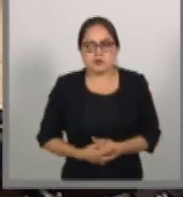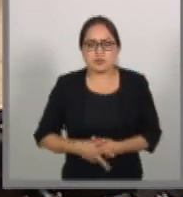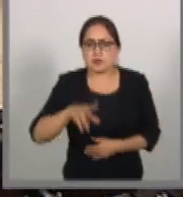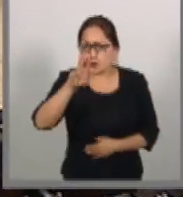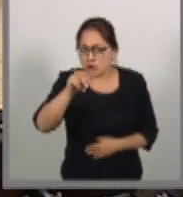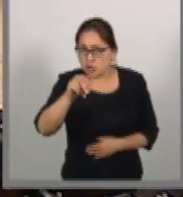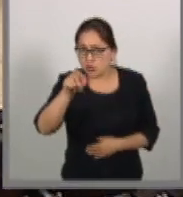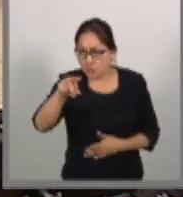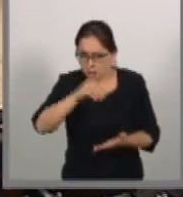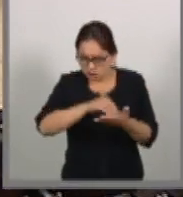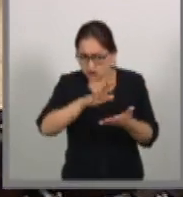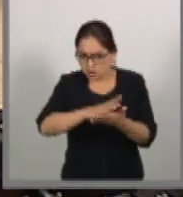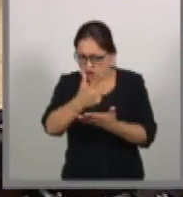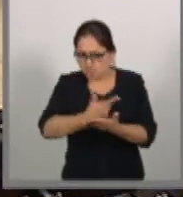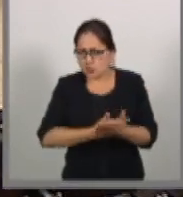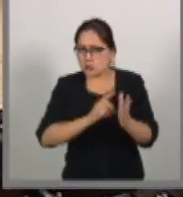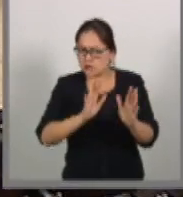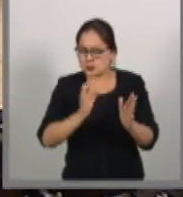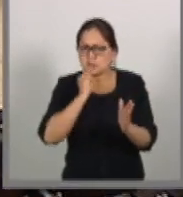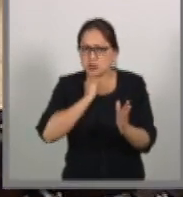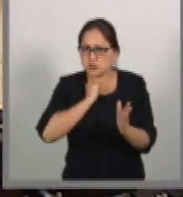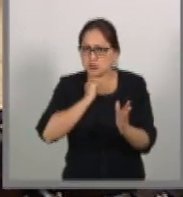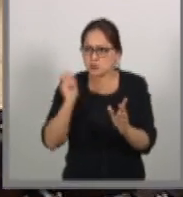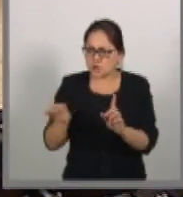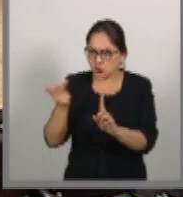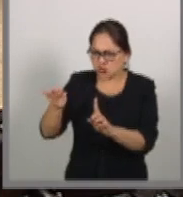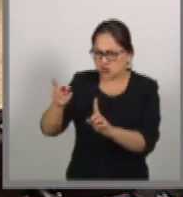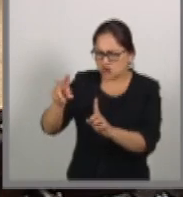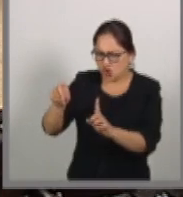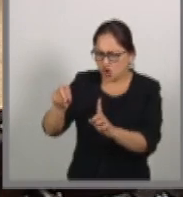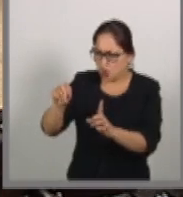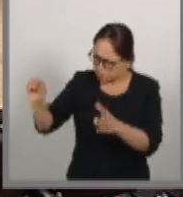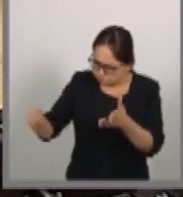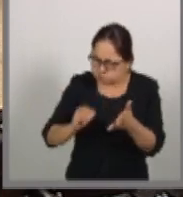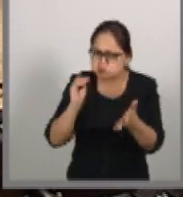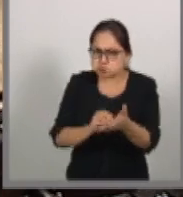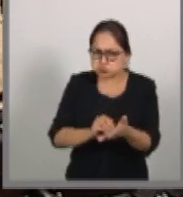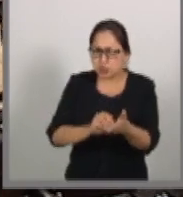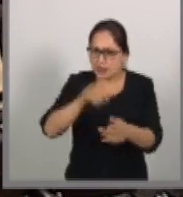¿Está usted registrado, senador? Si no, lo desregistro.